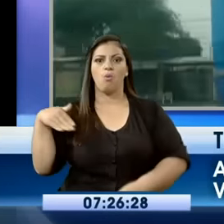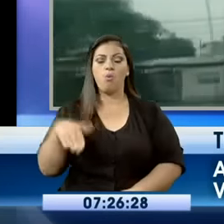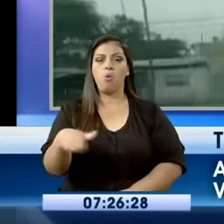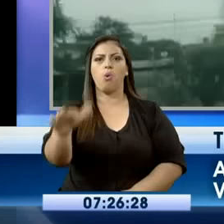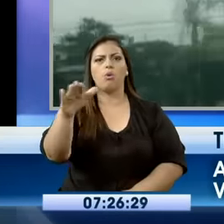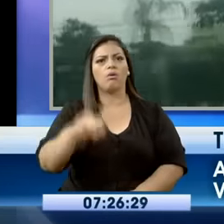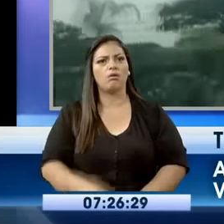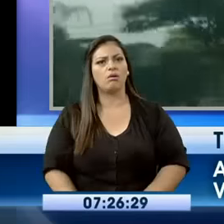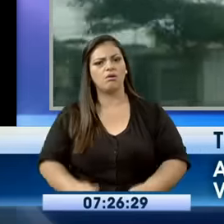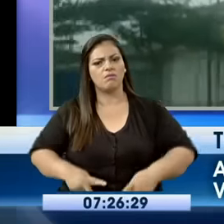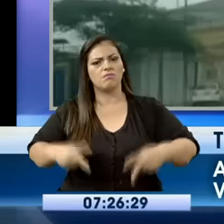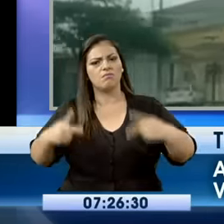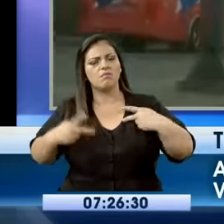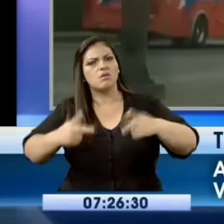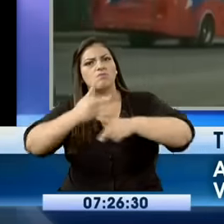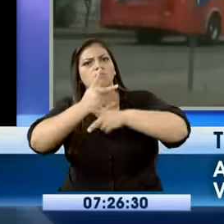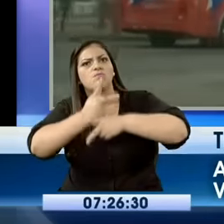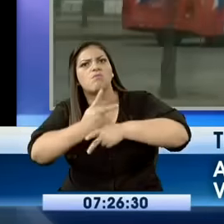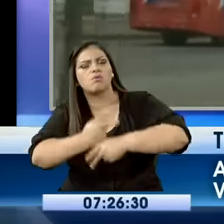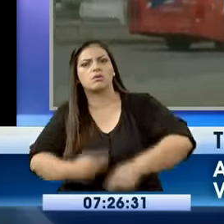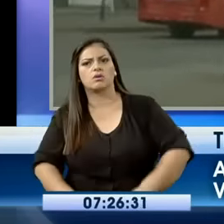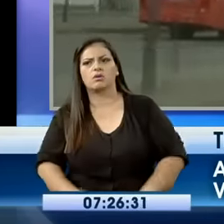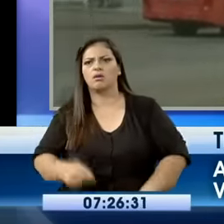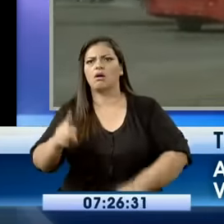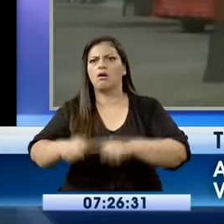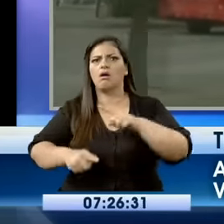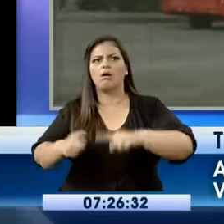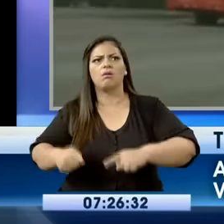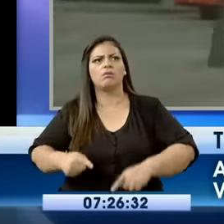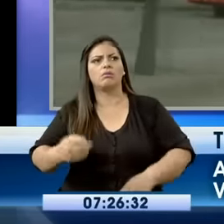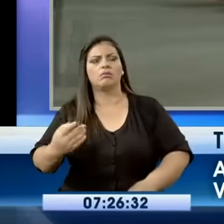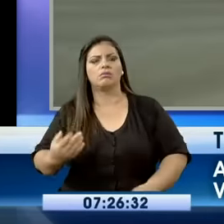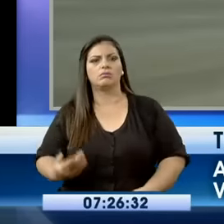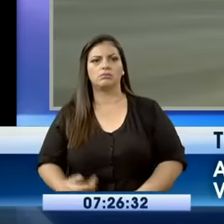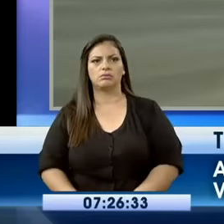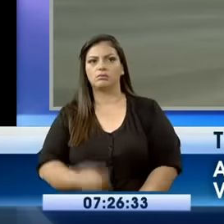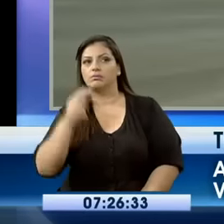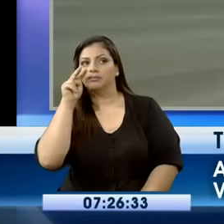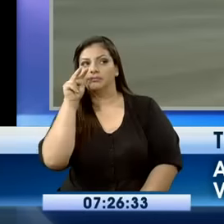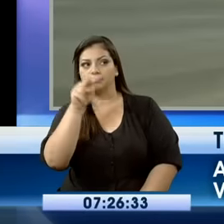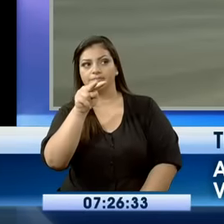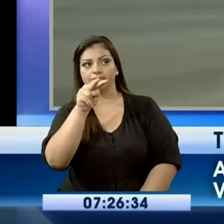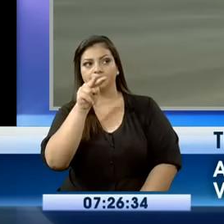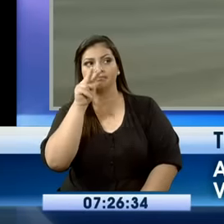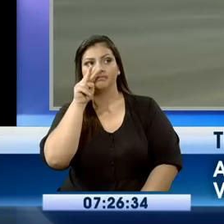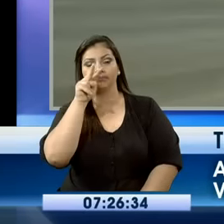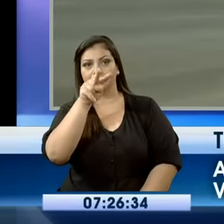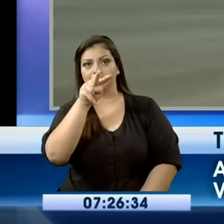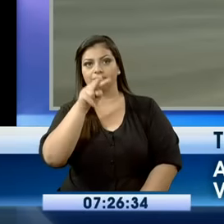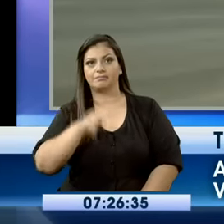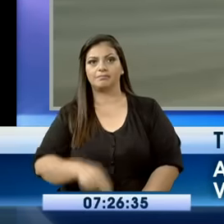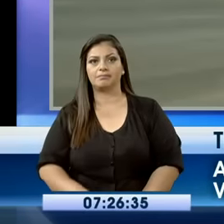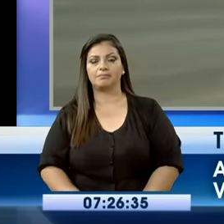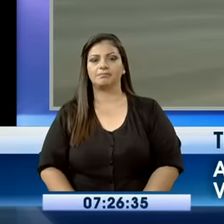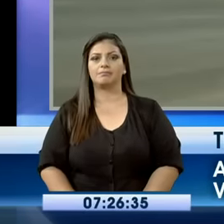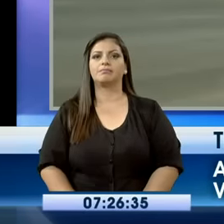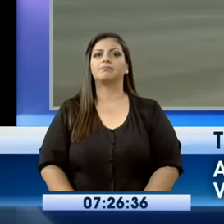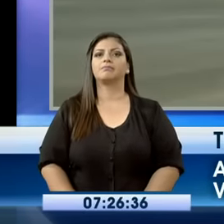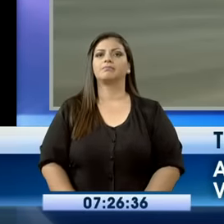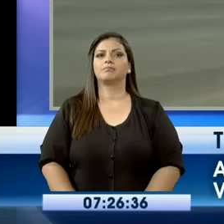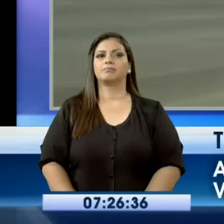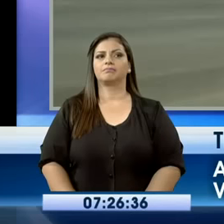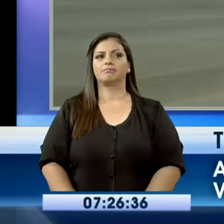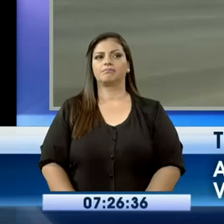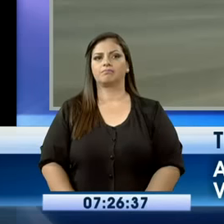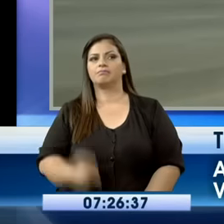contra la vida de personas inocentes cuyo único delito o pecado es el tener que hacer